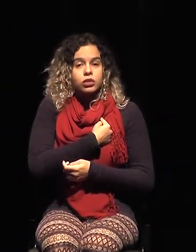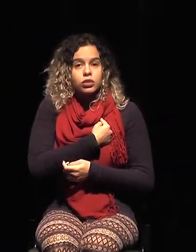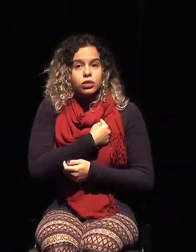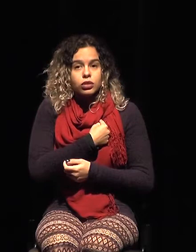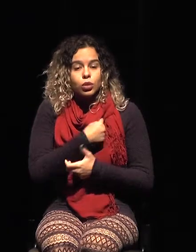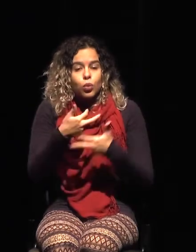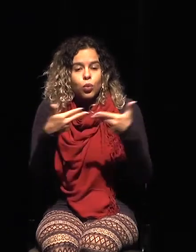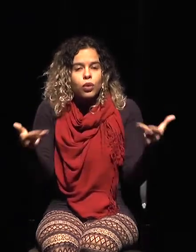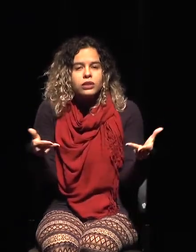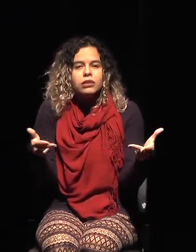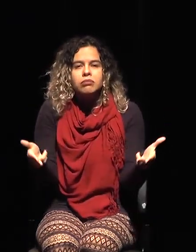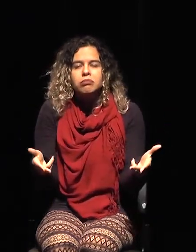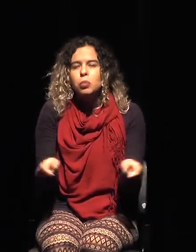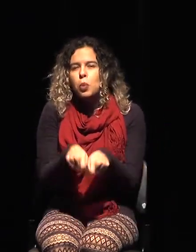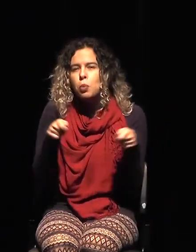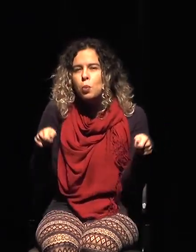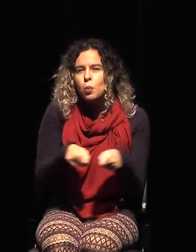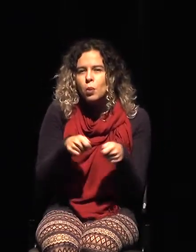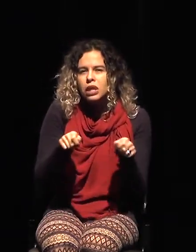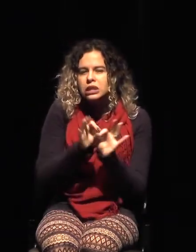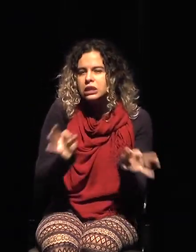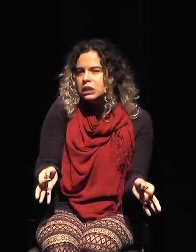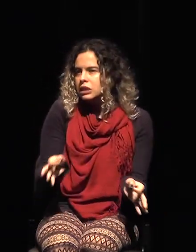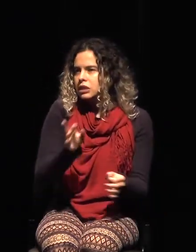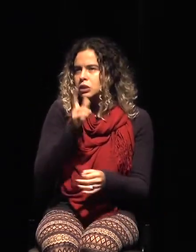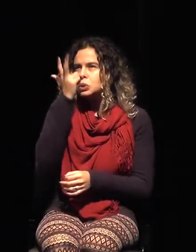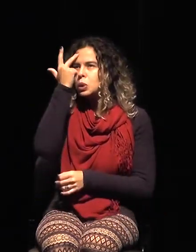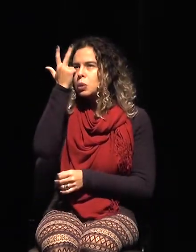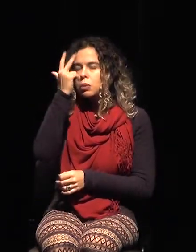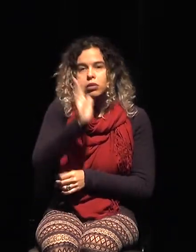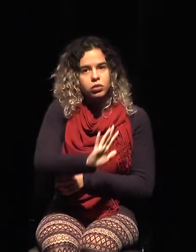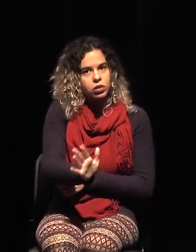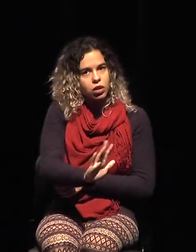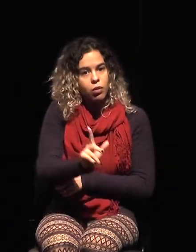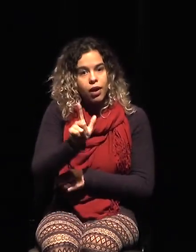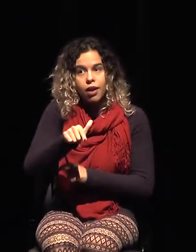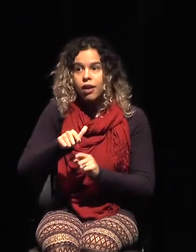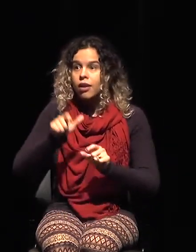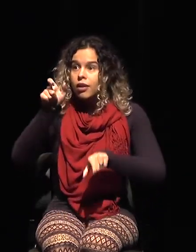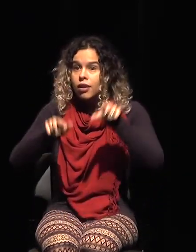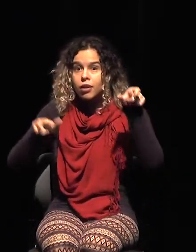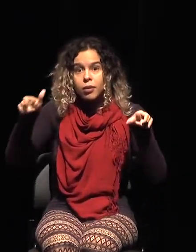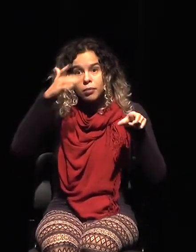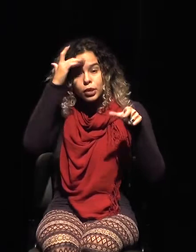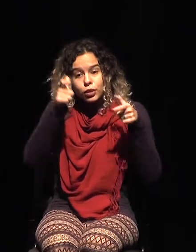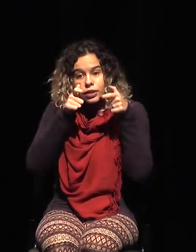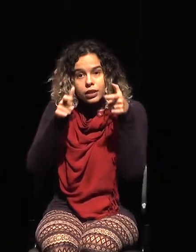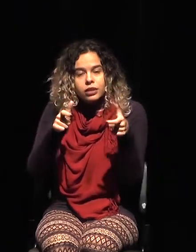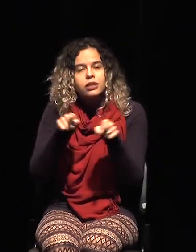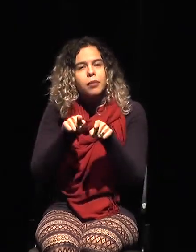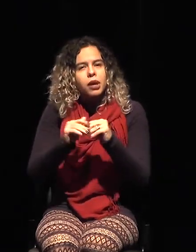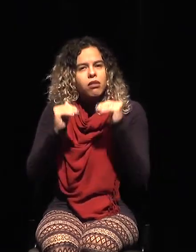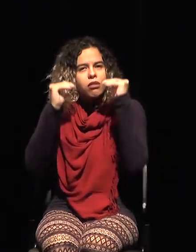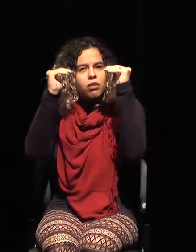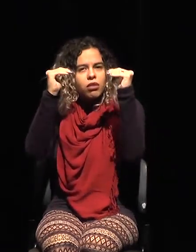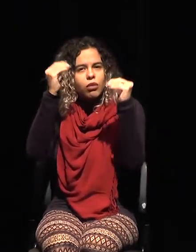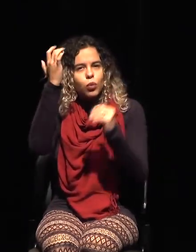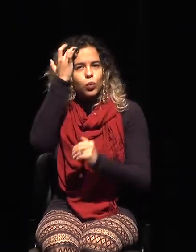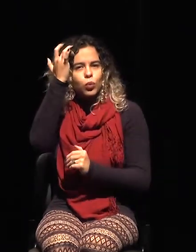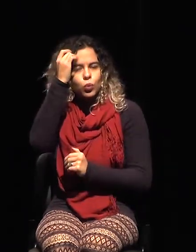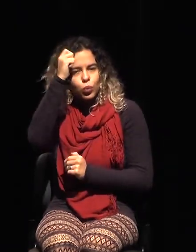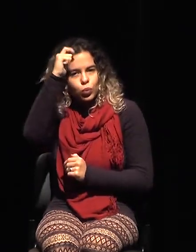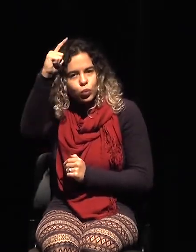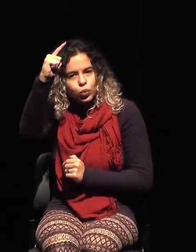algo que es del interés de personas que son más altas, son más apuradas, más distinguidas o